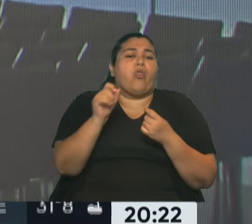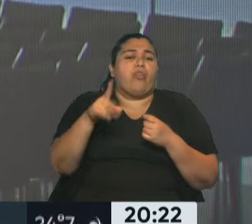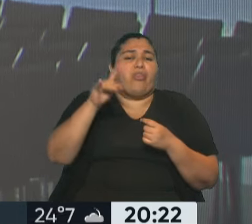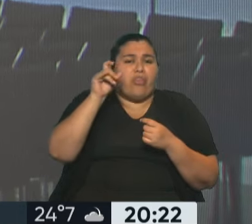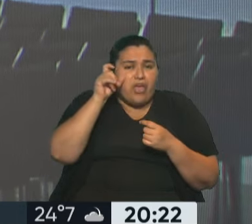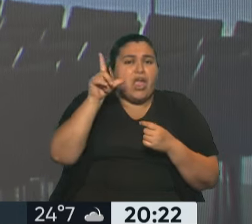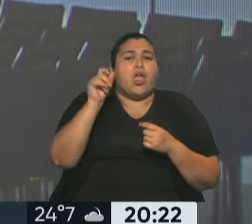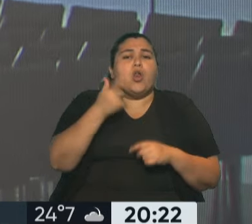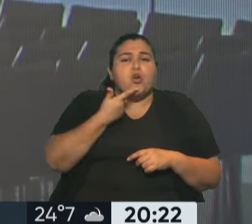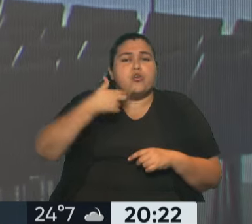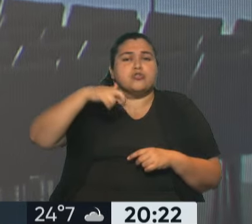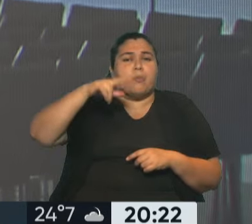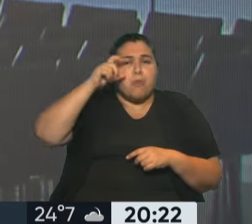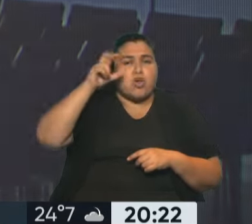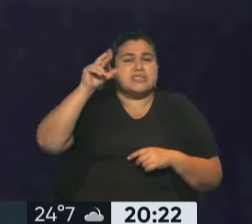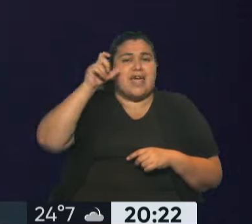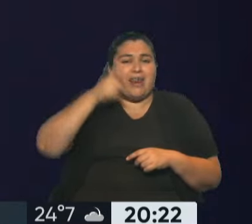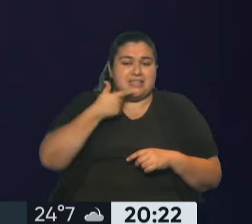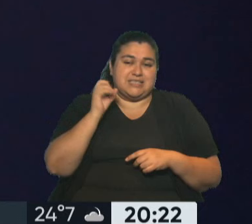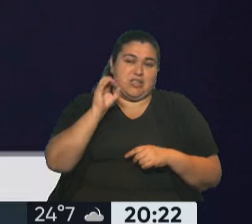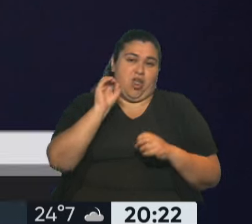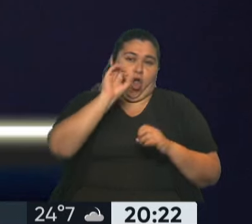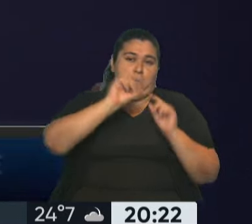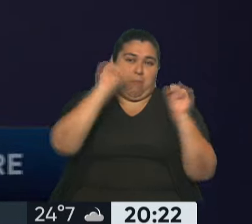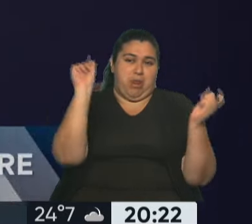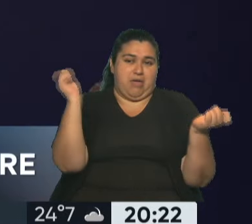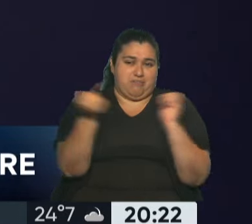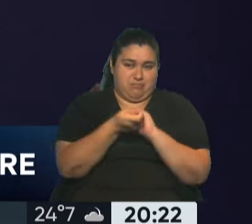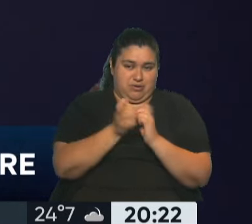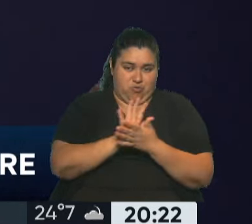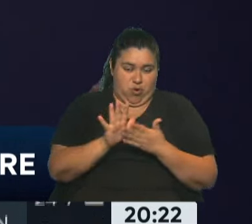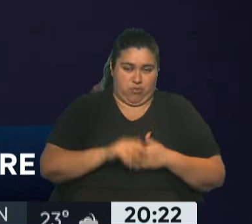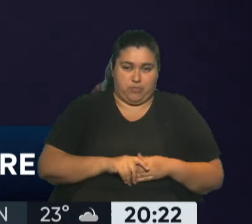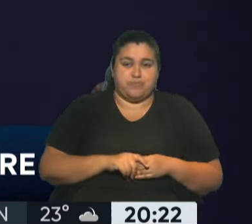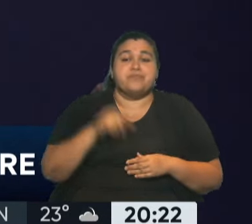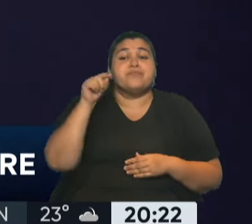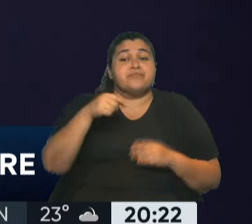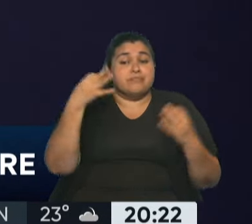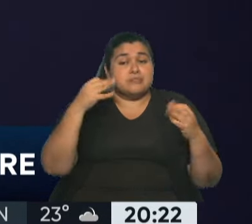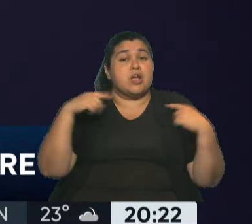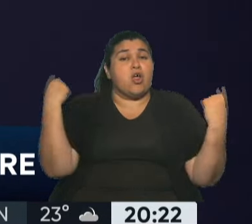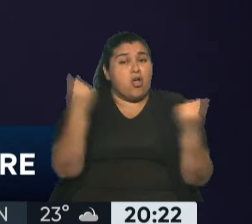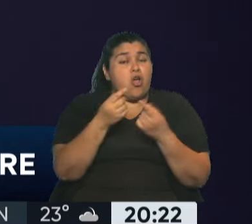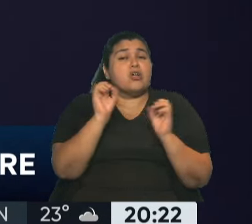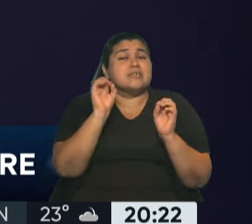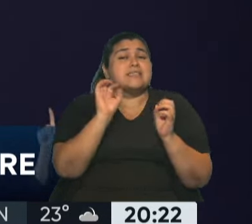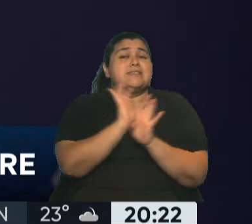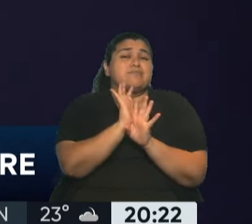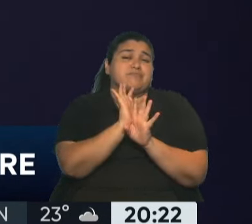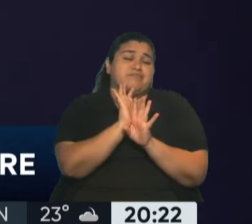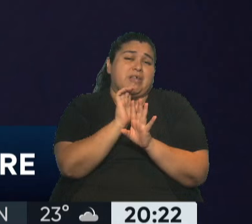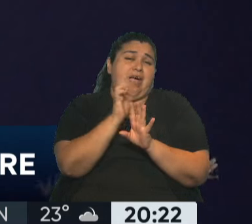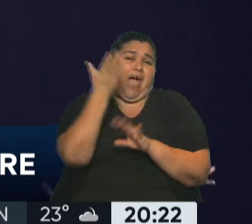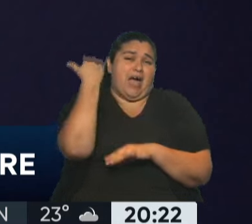confirmó Manuel Adorni, el vocero presidencial. El Salón de las Mujeres efectivamente va a denominarse Salón de las Mujeres, que, por cierto,